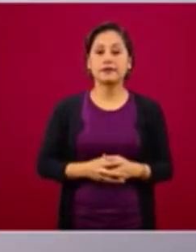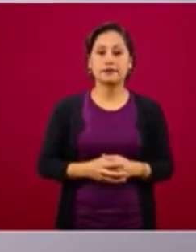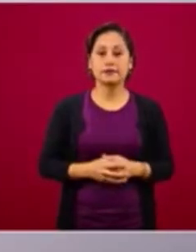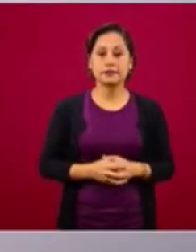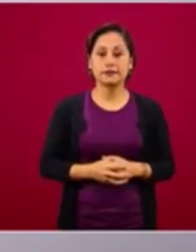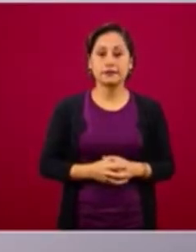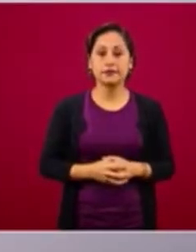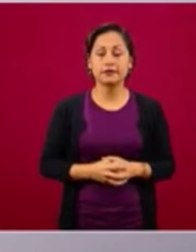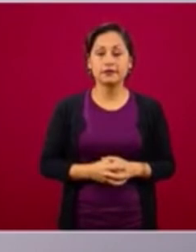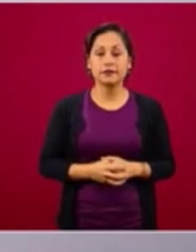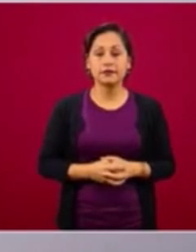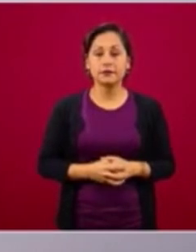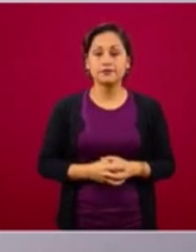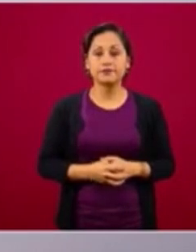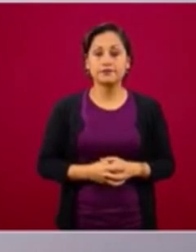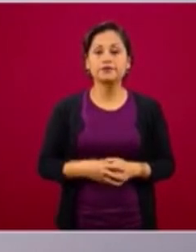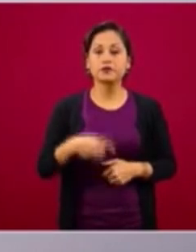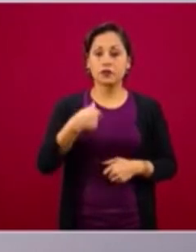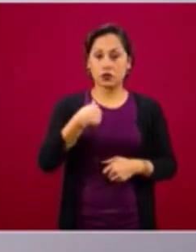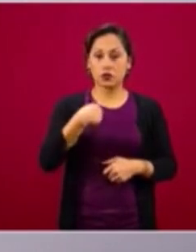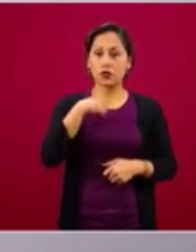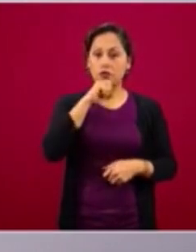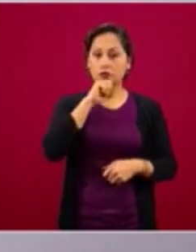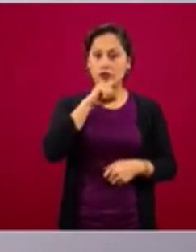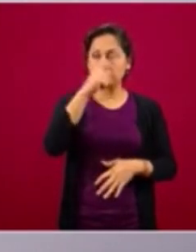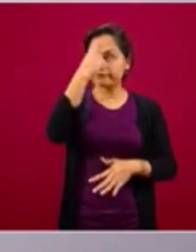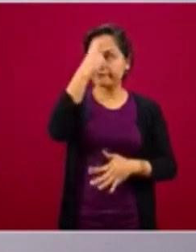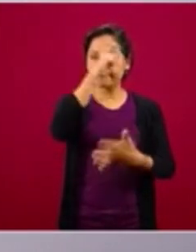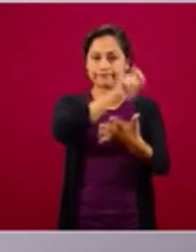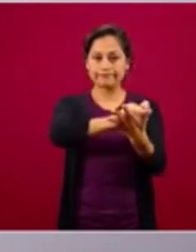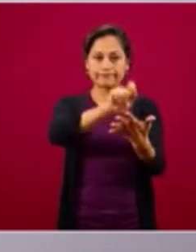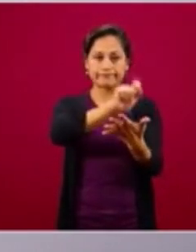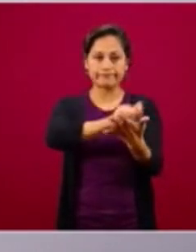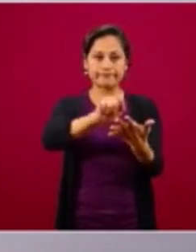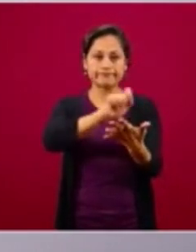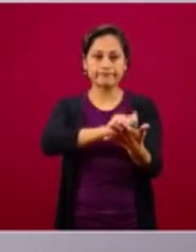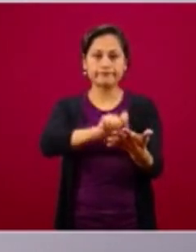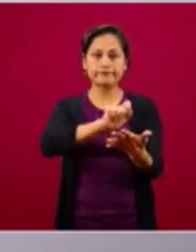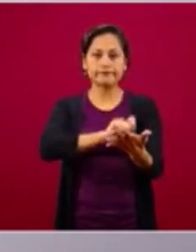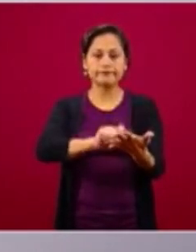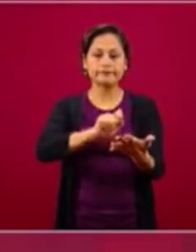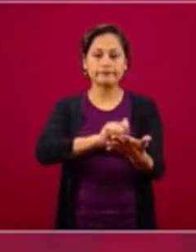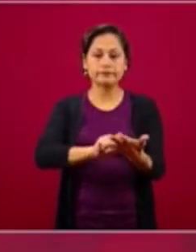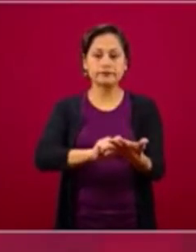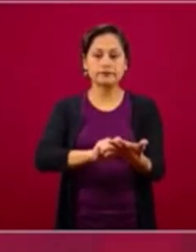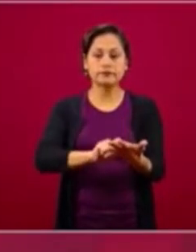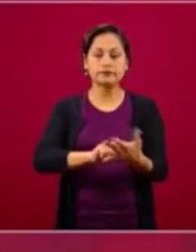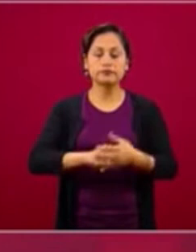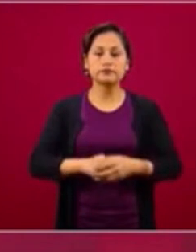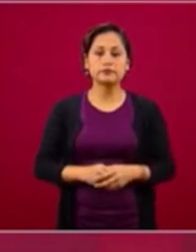escribiendo, hace poco